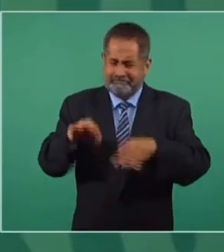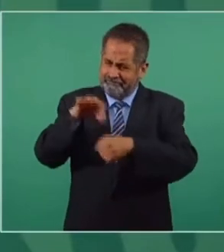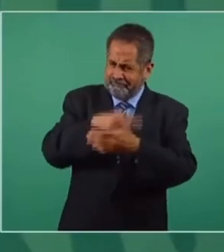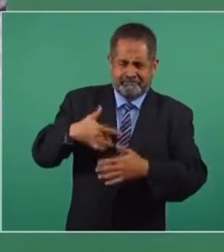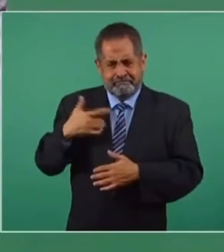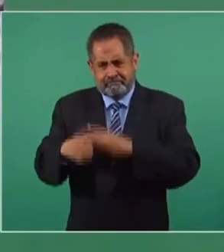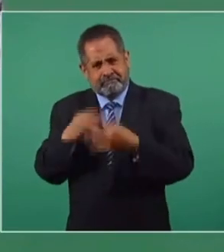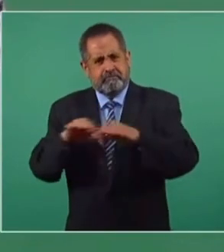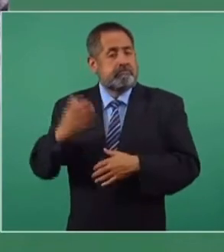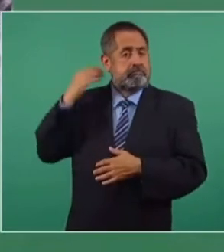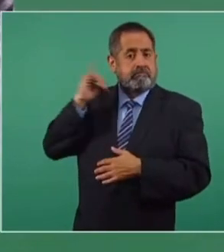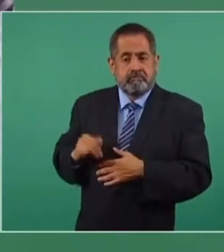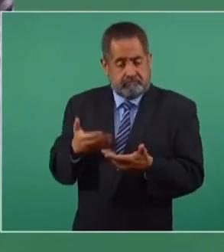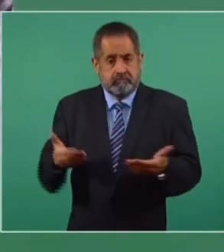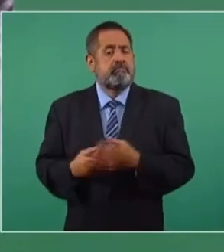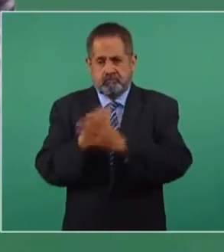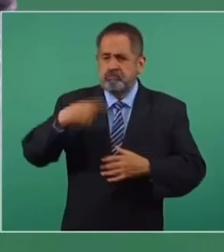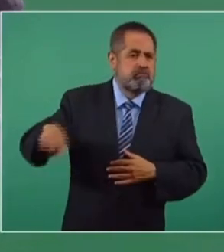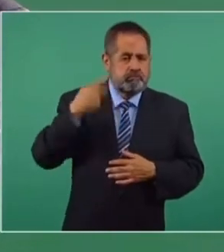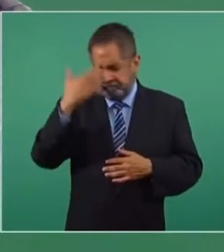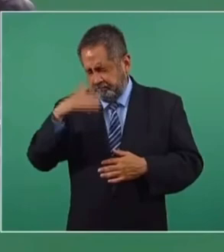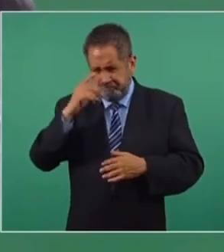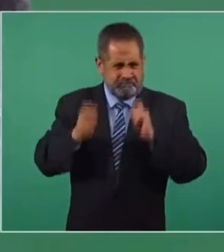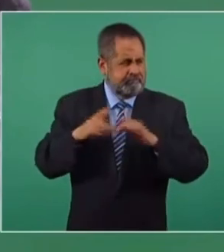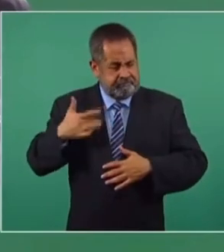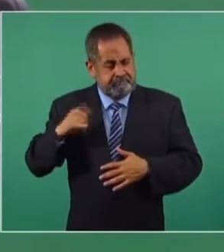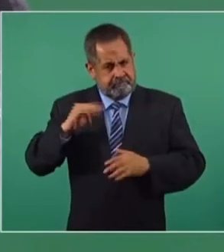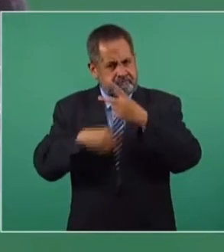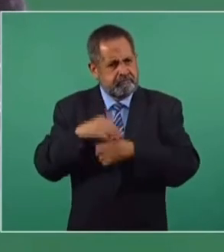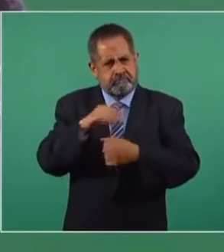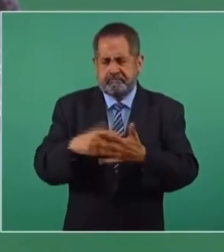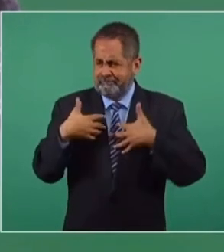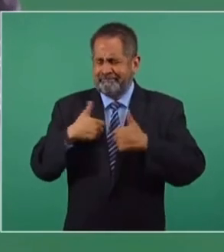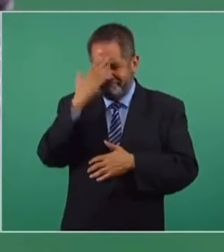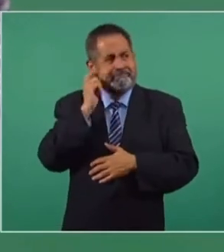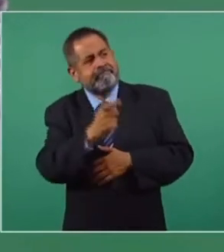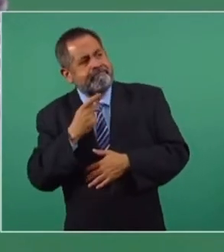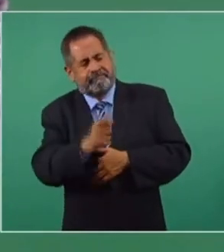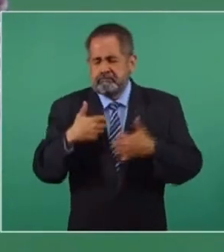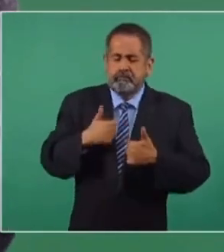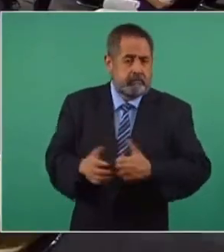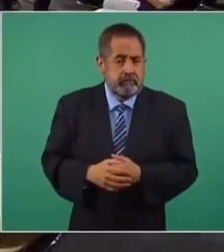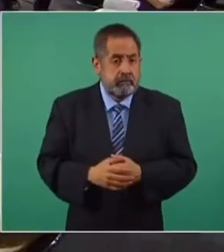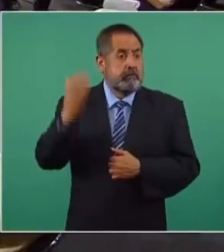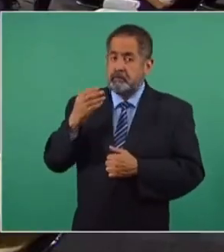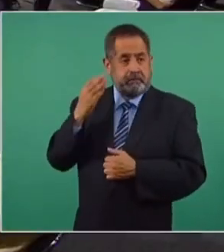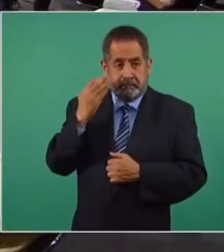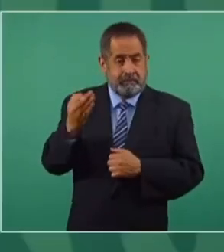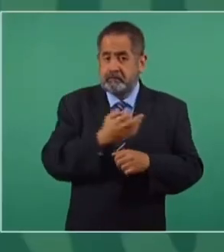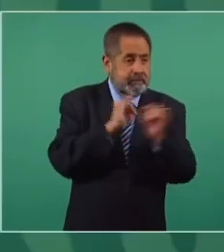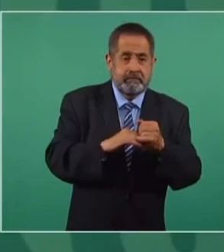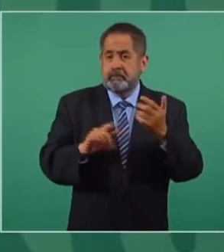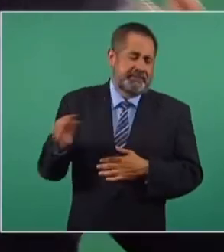Nunca en la historia había habido tanta gente consciente como ahora. Ni en la independencia, ni en la